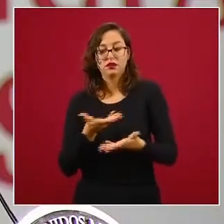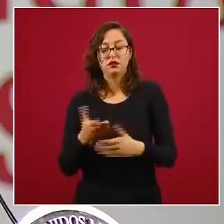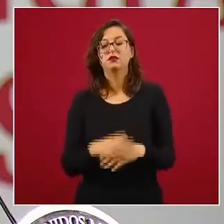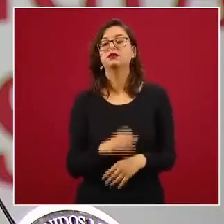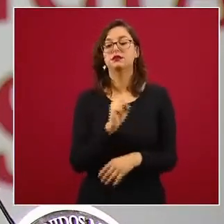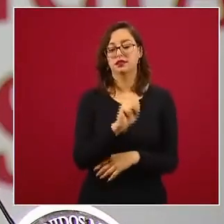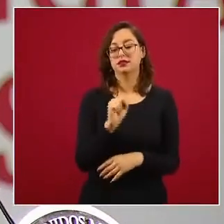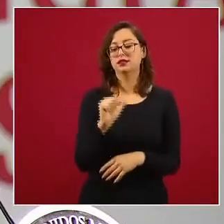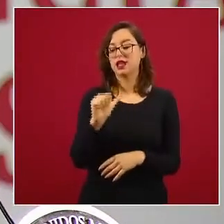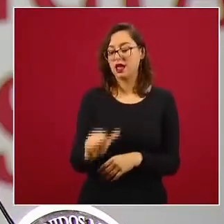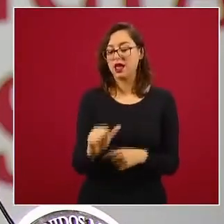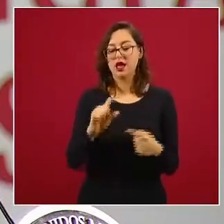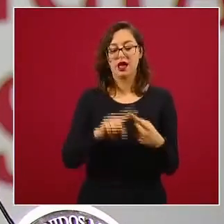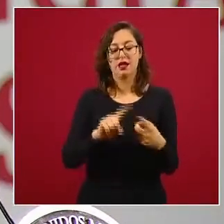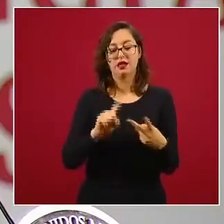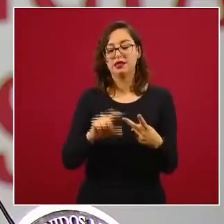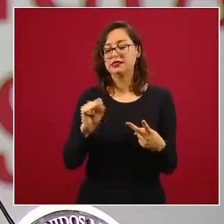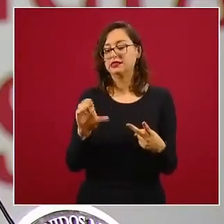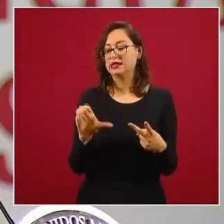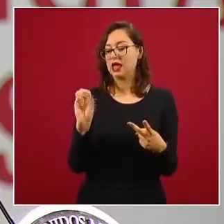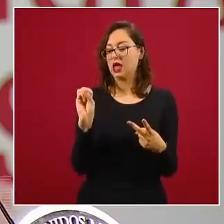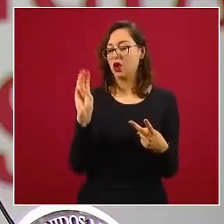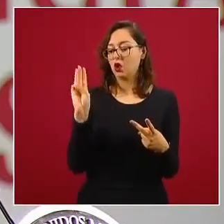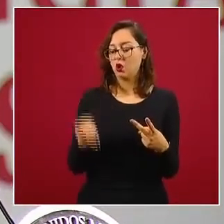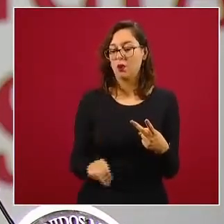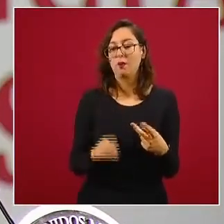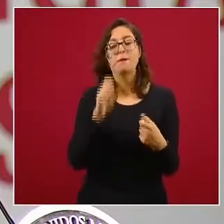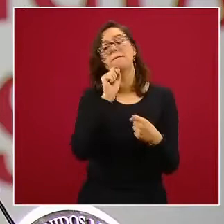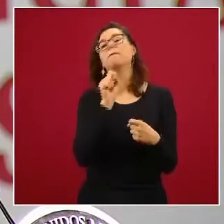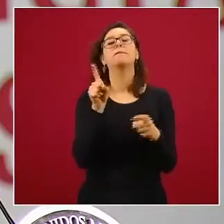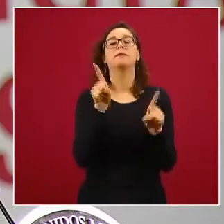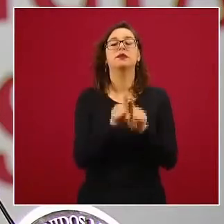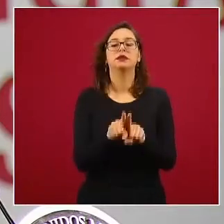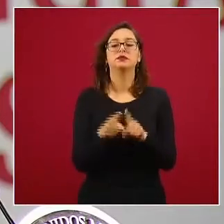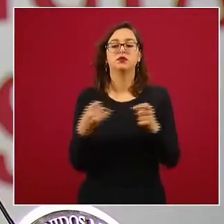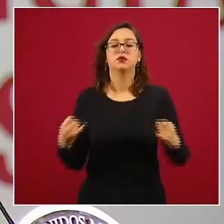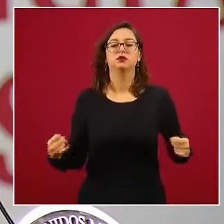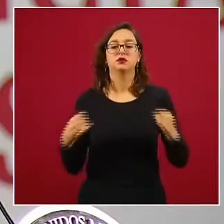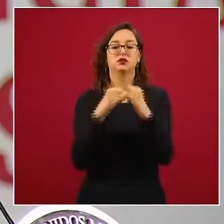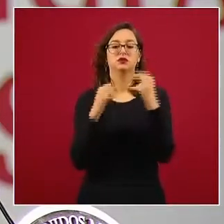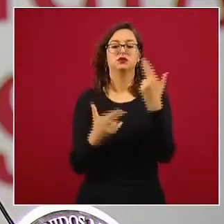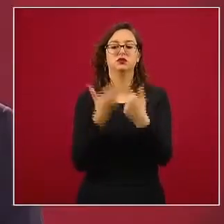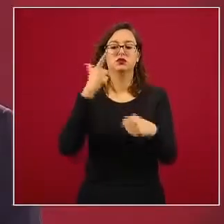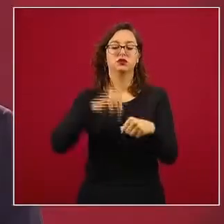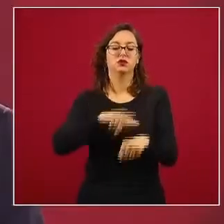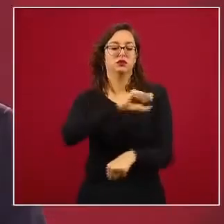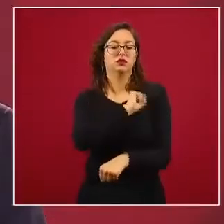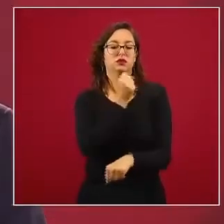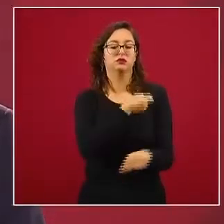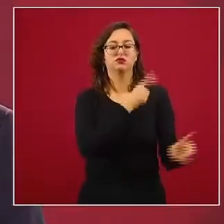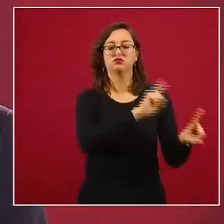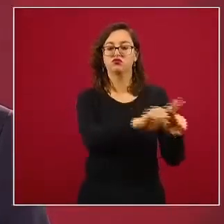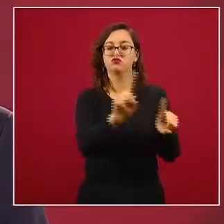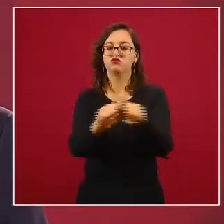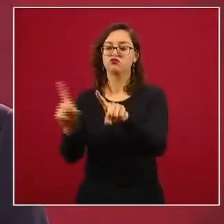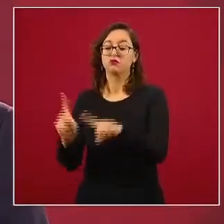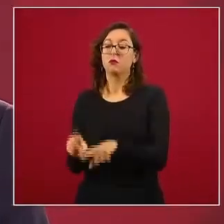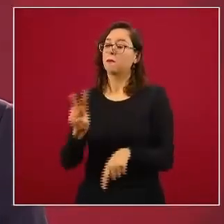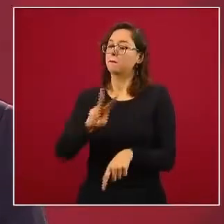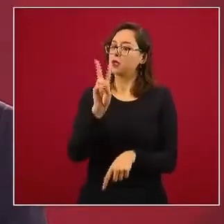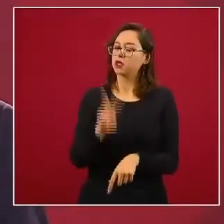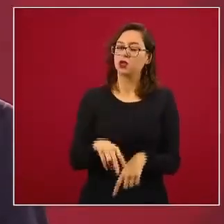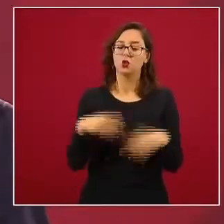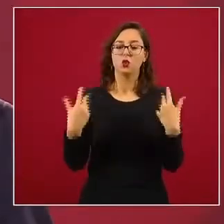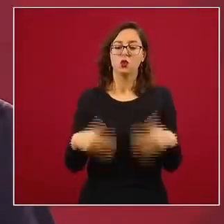Salud y la Secretaría de Economía y los funcionarios de las instituciones nacionales de salud. Fue una reunión verdaderamente estimulante,